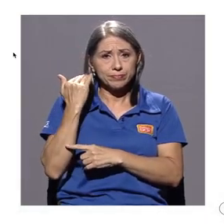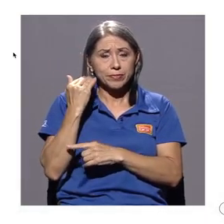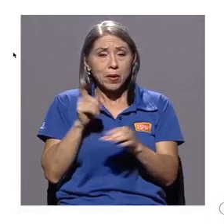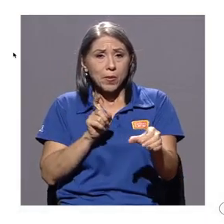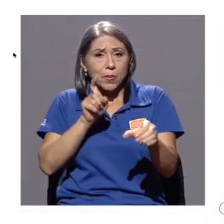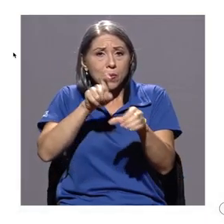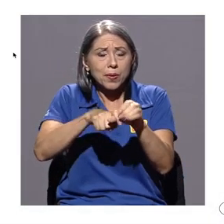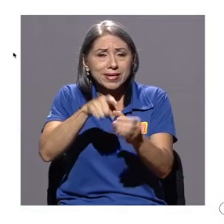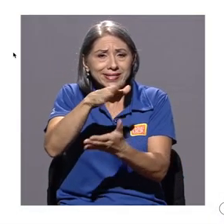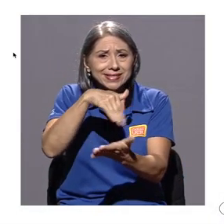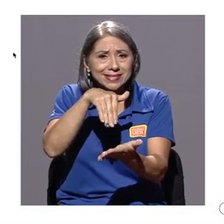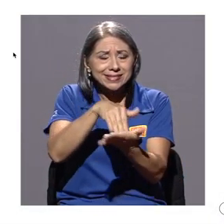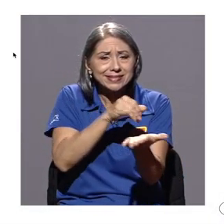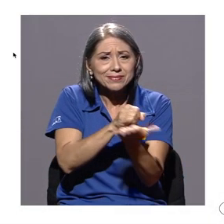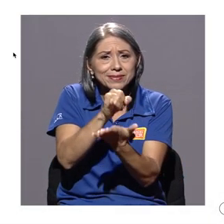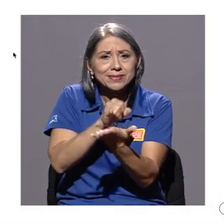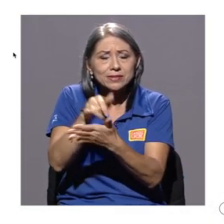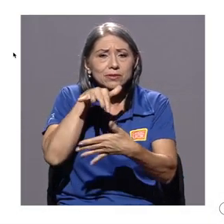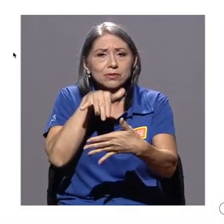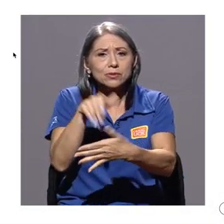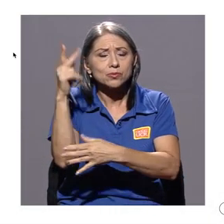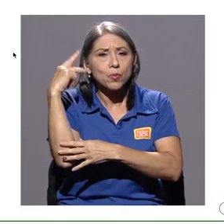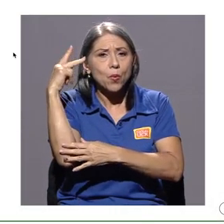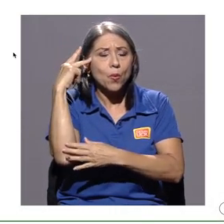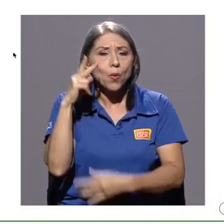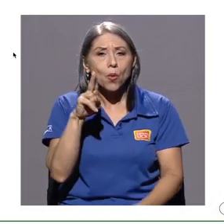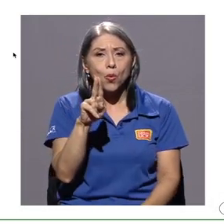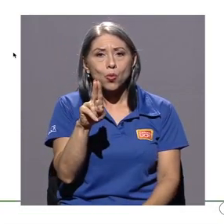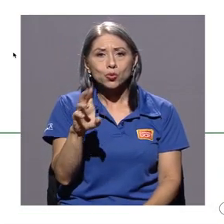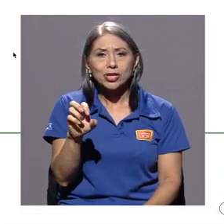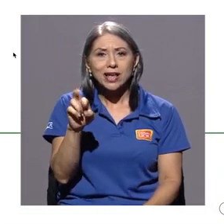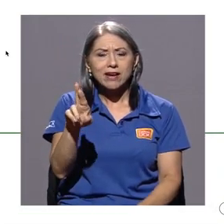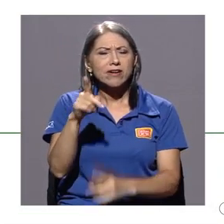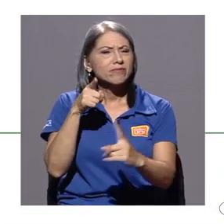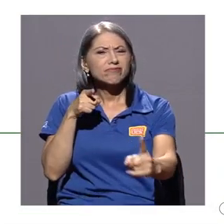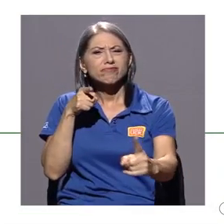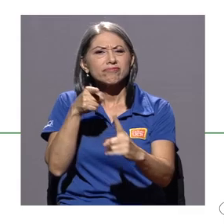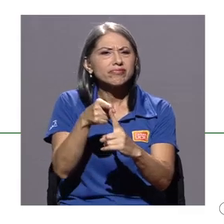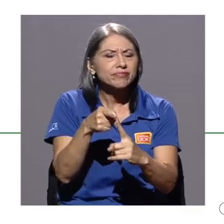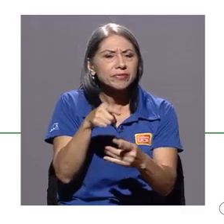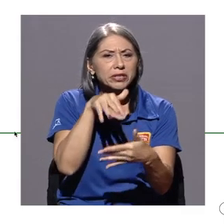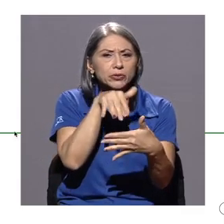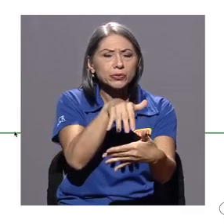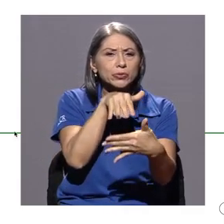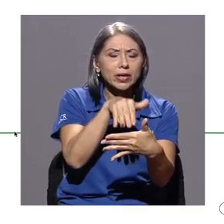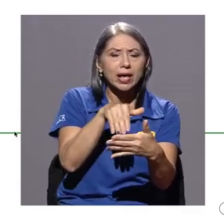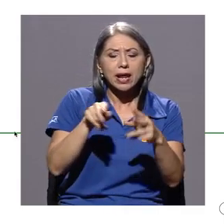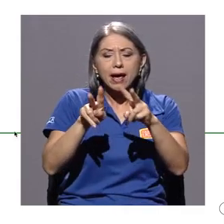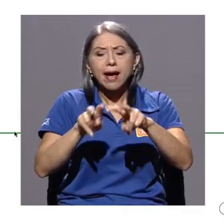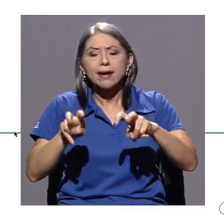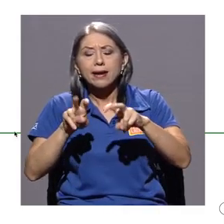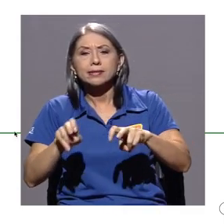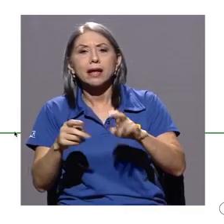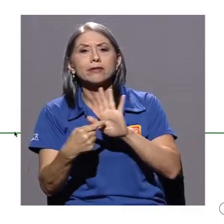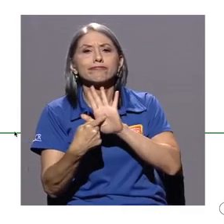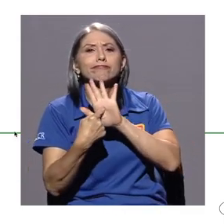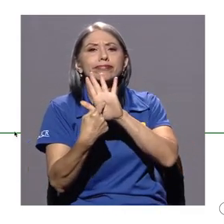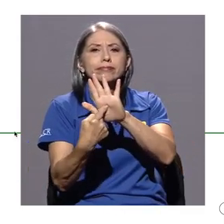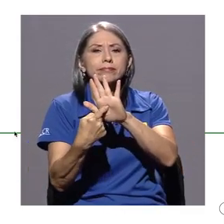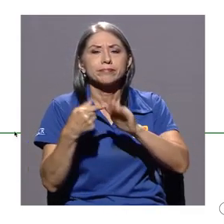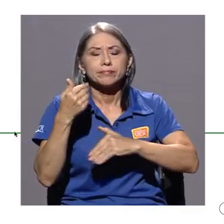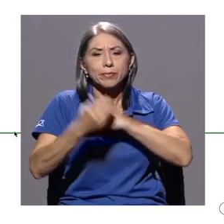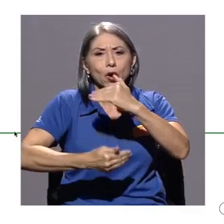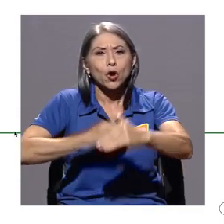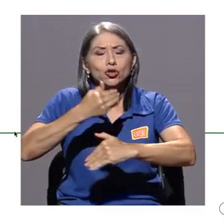Centro de Investigación y Estudios Políticos de la UCR y tiene como propósito estudiar, analizar y visibilizar